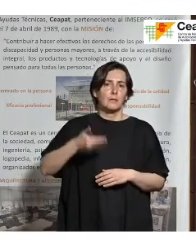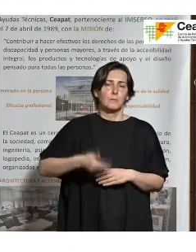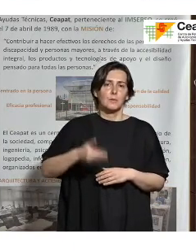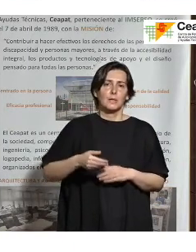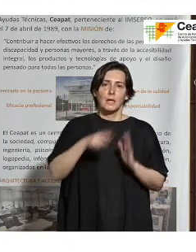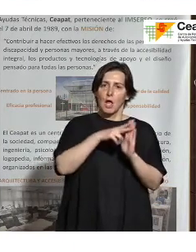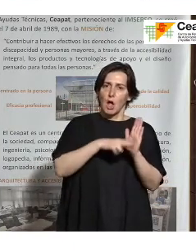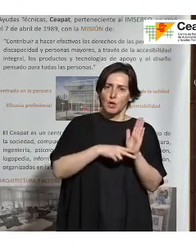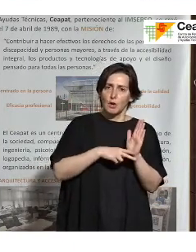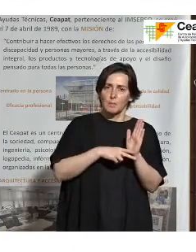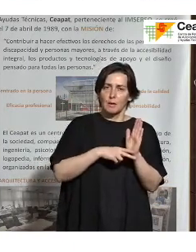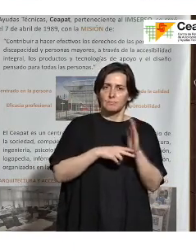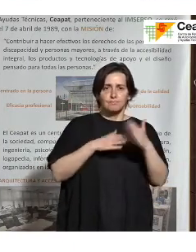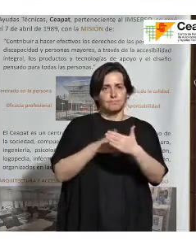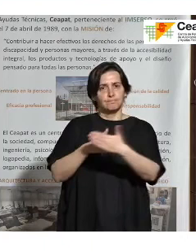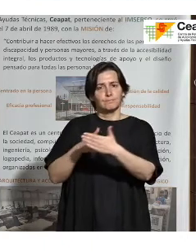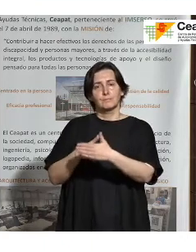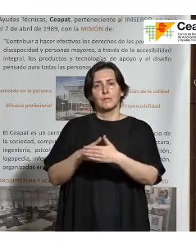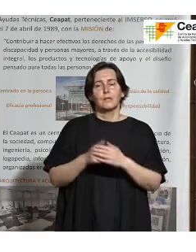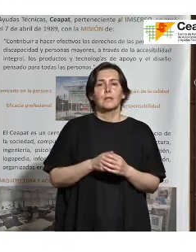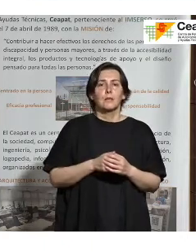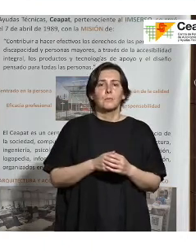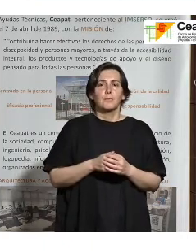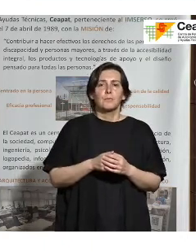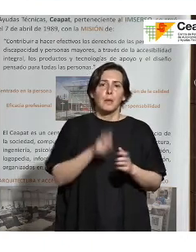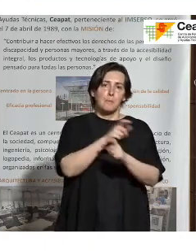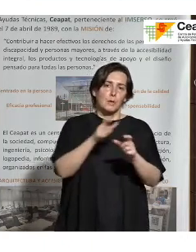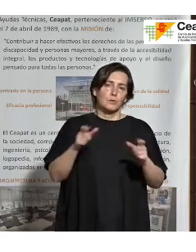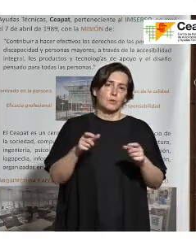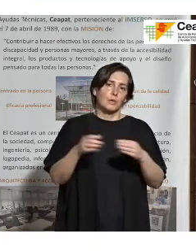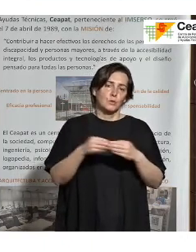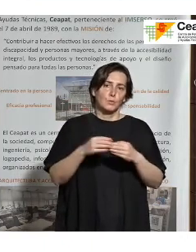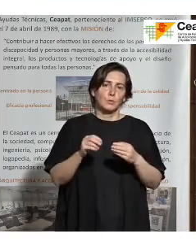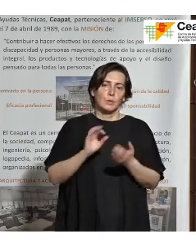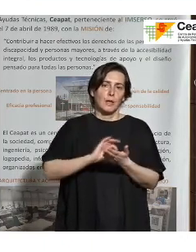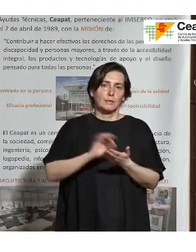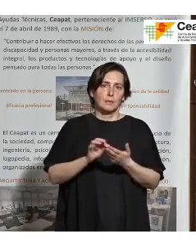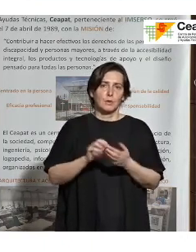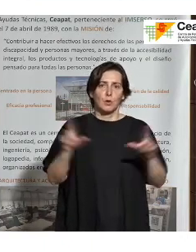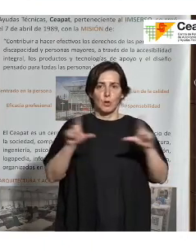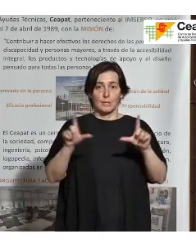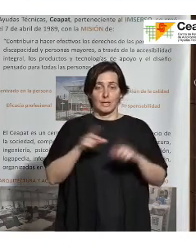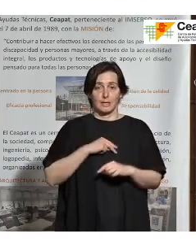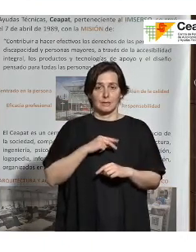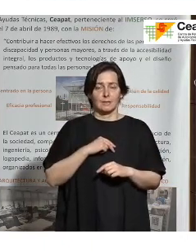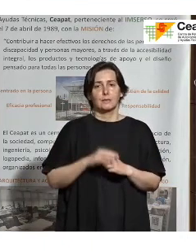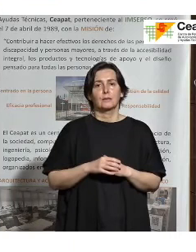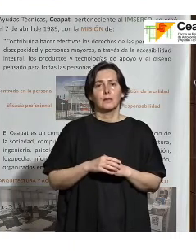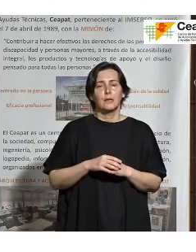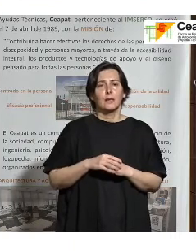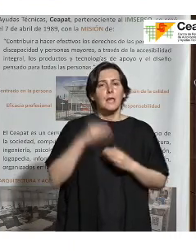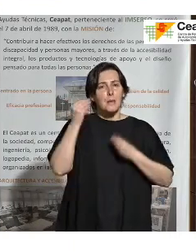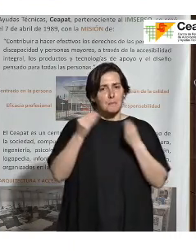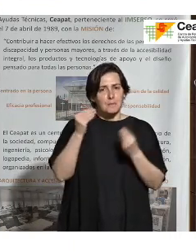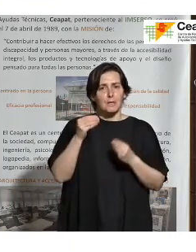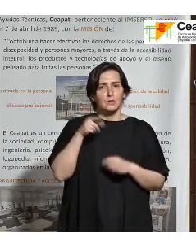pusiera esta restricción en cuanto a posibles personas usuarias de un servicio como es la teleasistencia. Y creo que aquí está